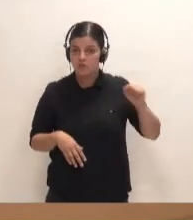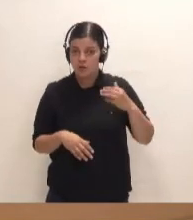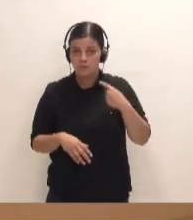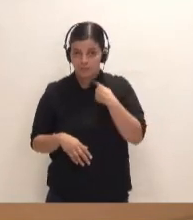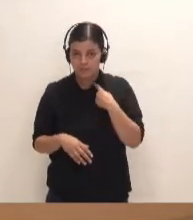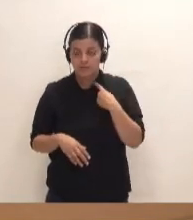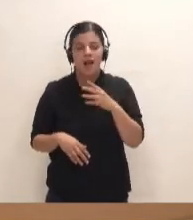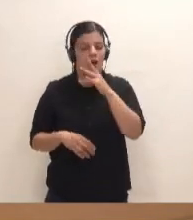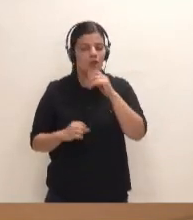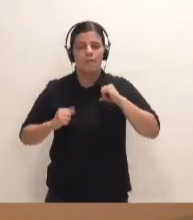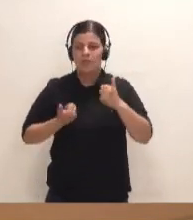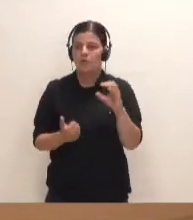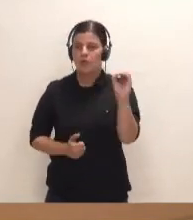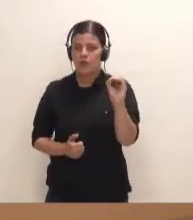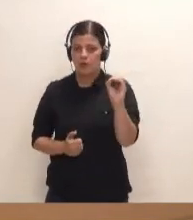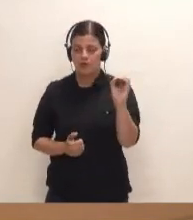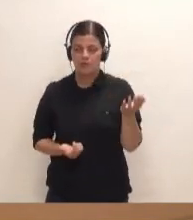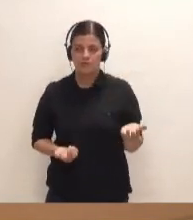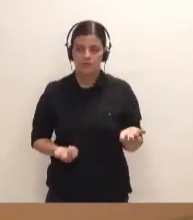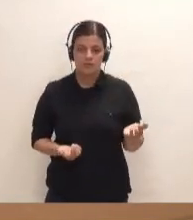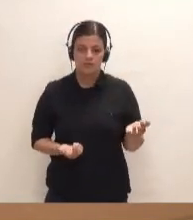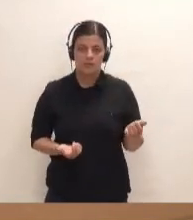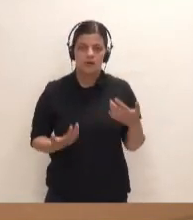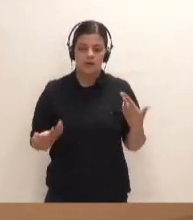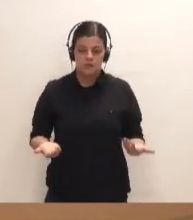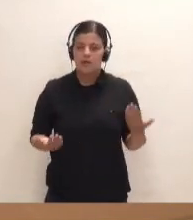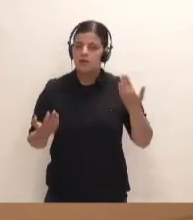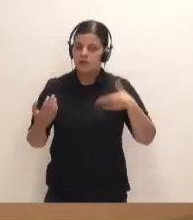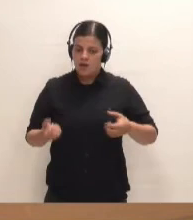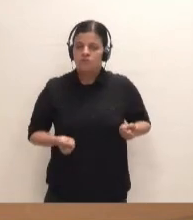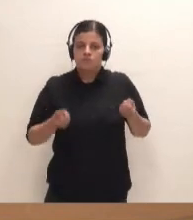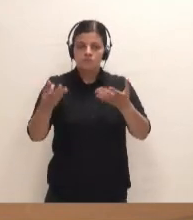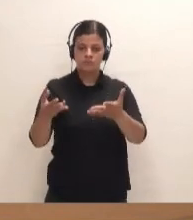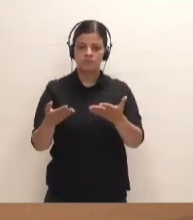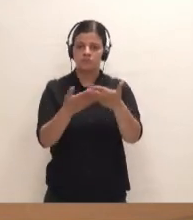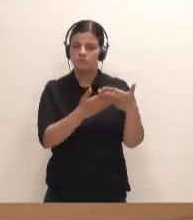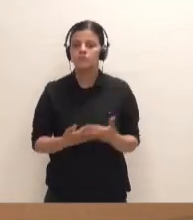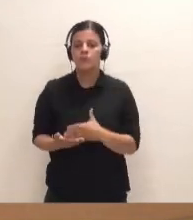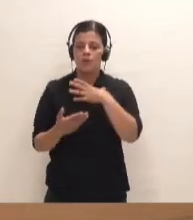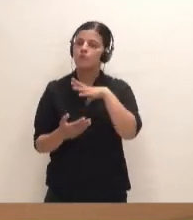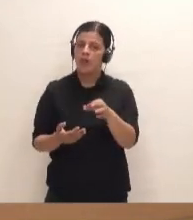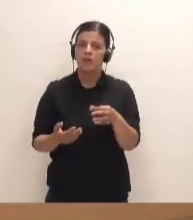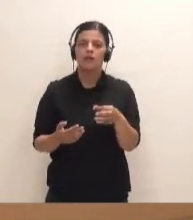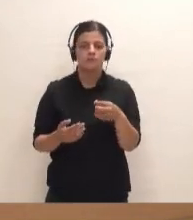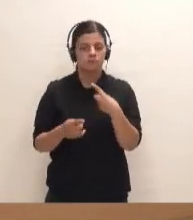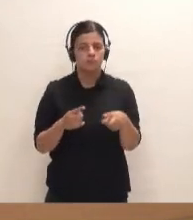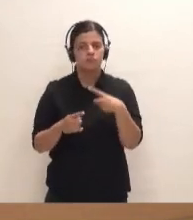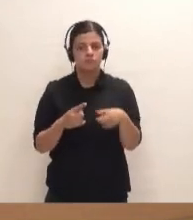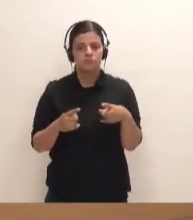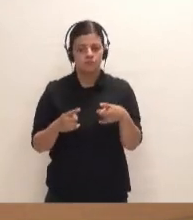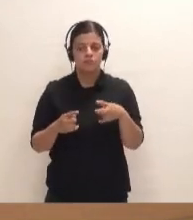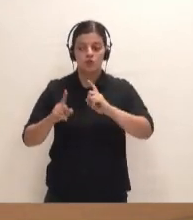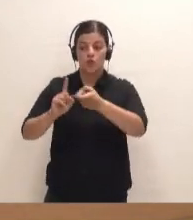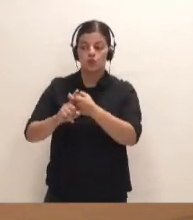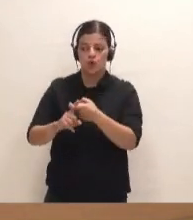ahora empezamos de cero y se pone sobre la mesa este estudio, este estudio que puede arrojar luz sobre las posibles